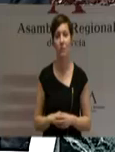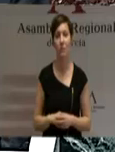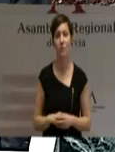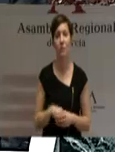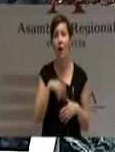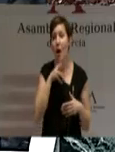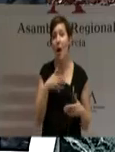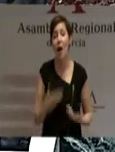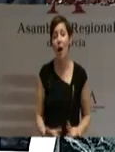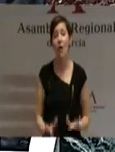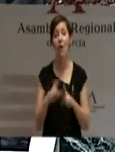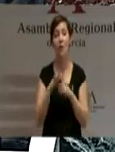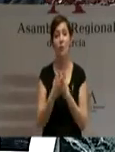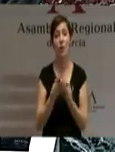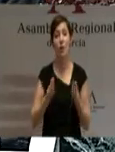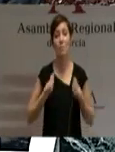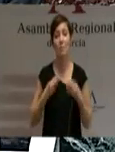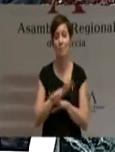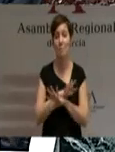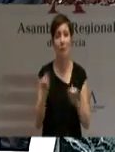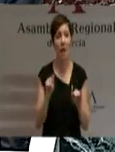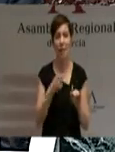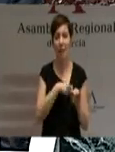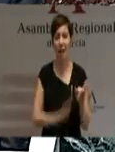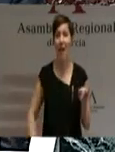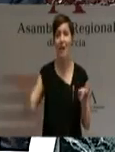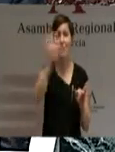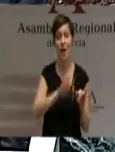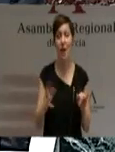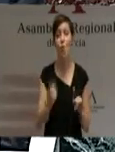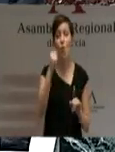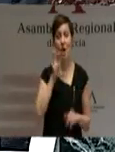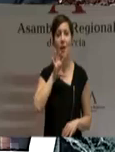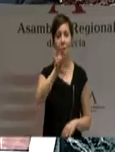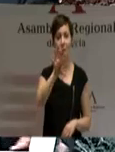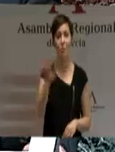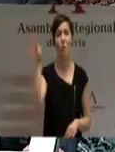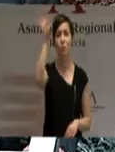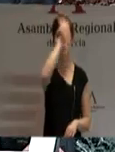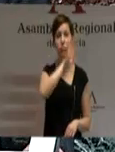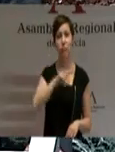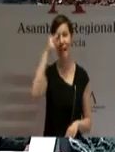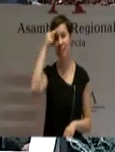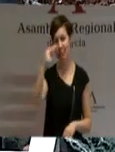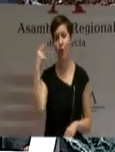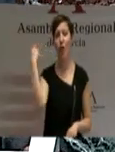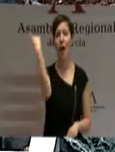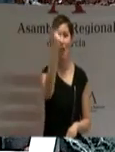la convicción de que vivir en paz dentro de una misma nación, que es España, es posible respetando las señas de identidad